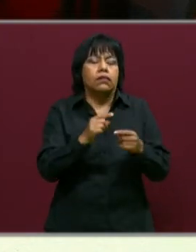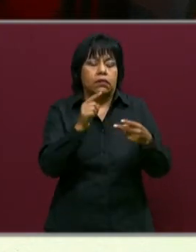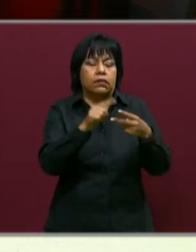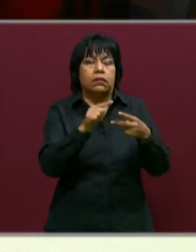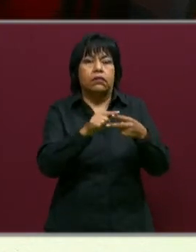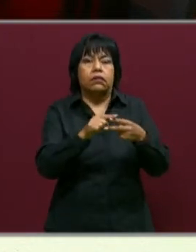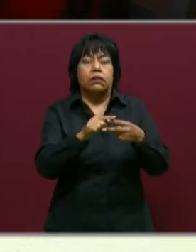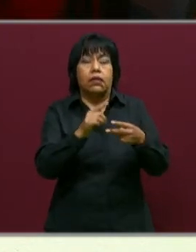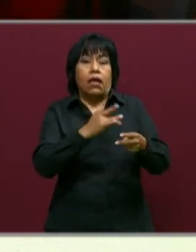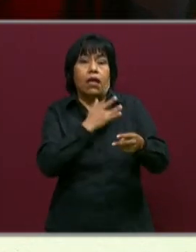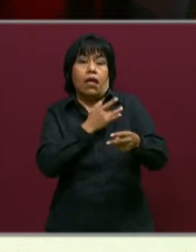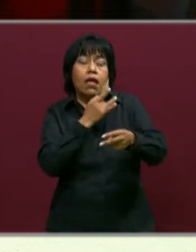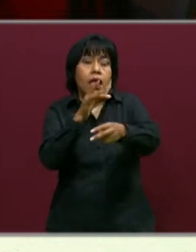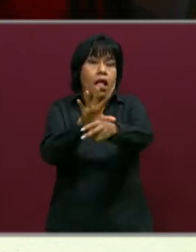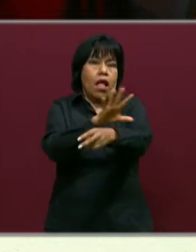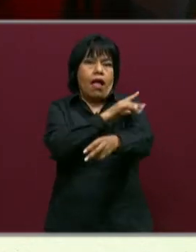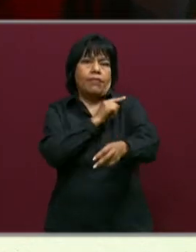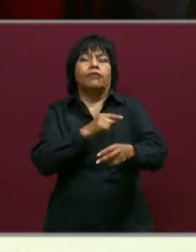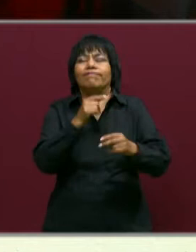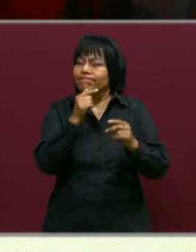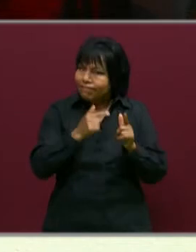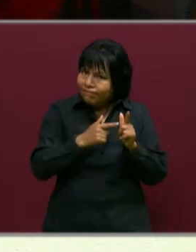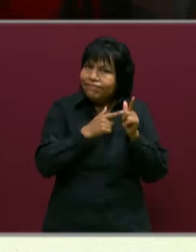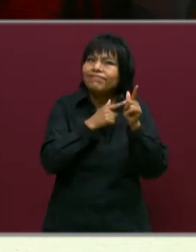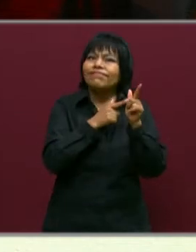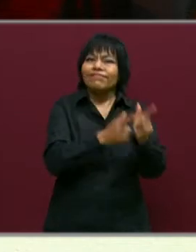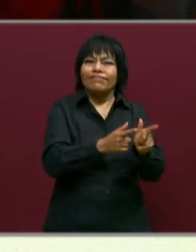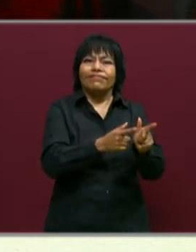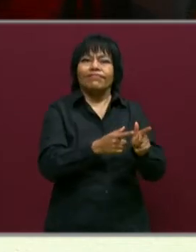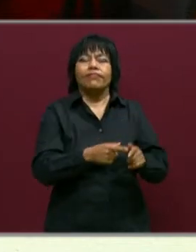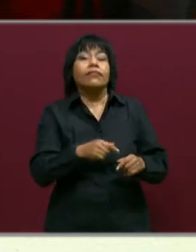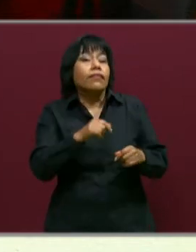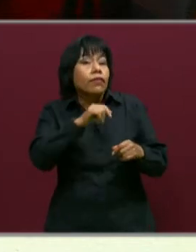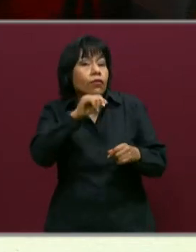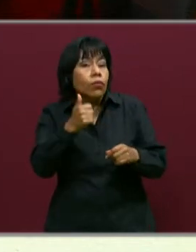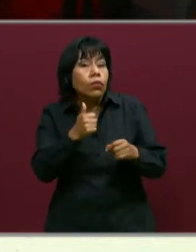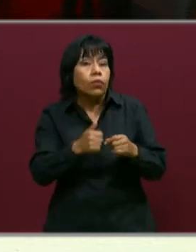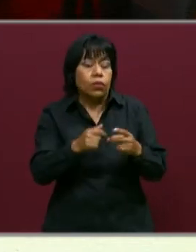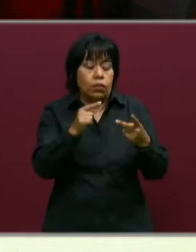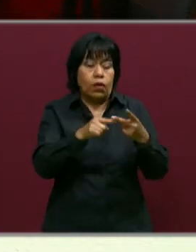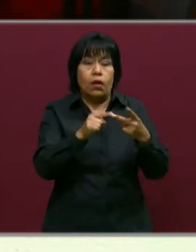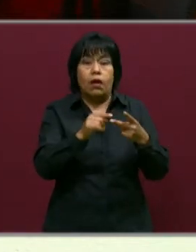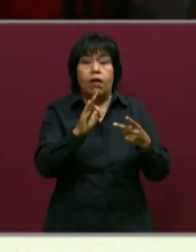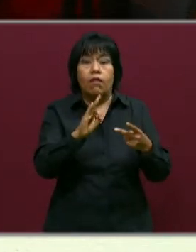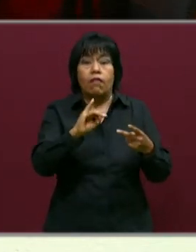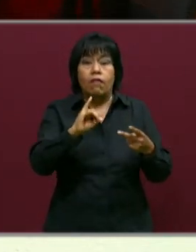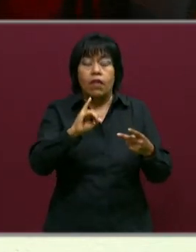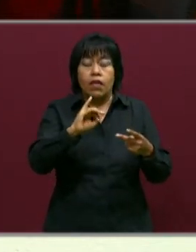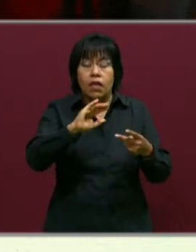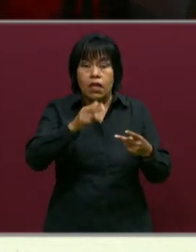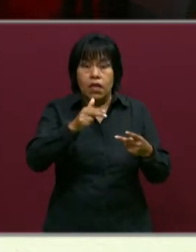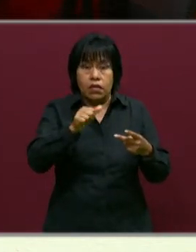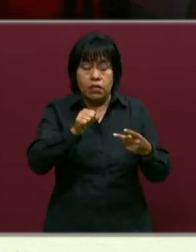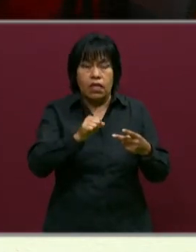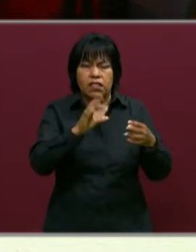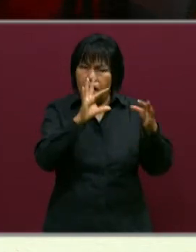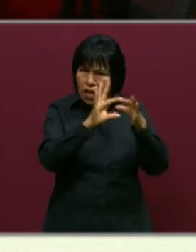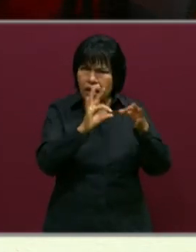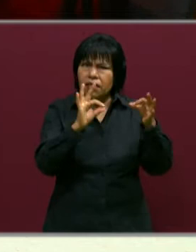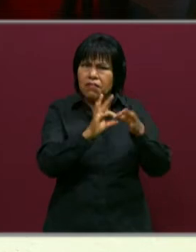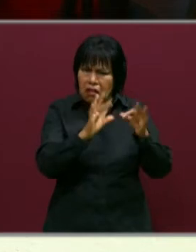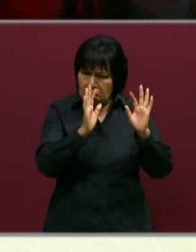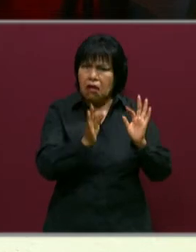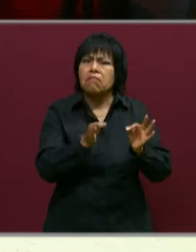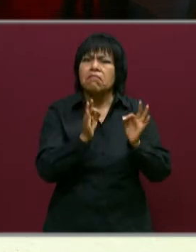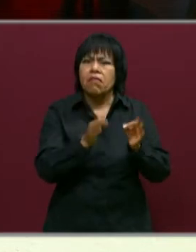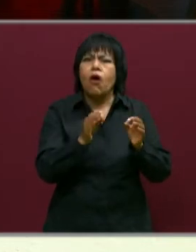las emociones nuevamente, o sea, ahí están presentes siempre, y también estas fichas descriptivas que ya nos platicaste muy